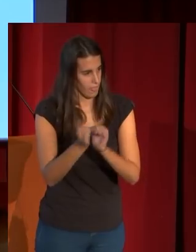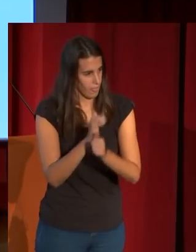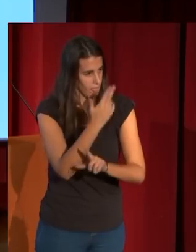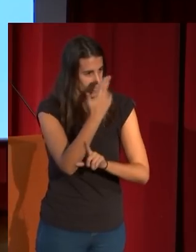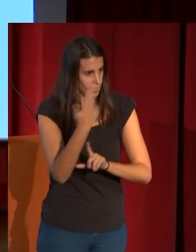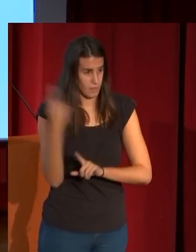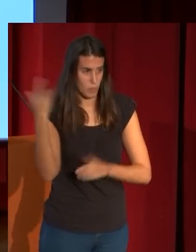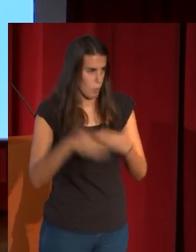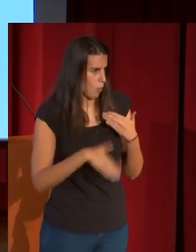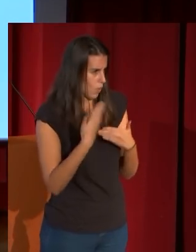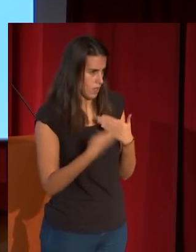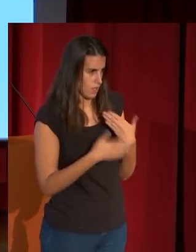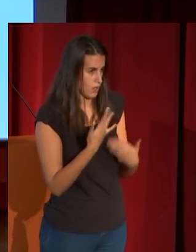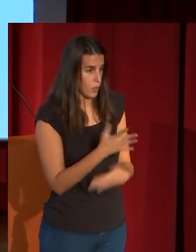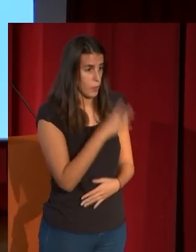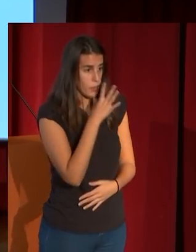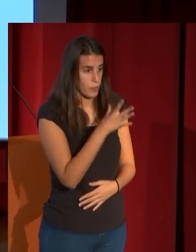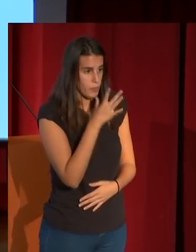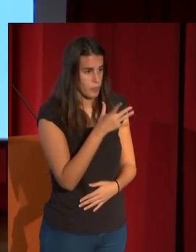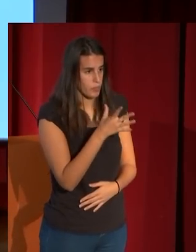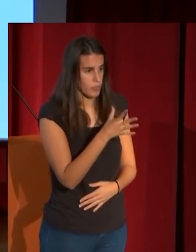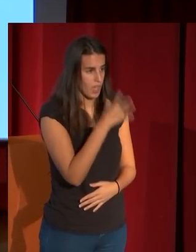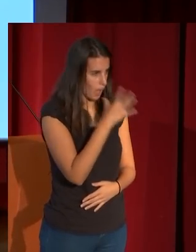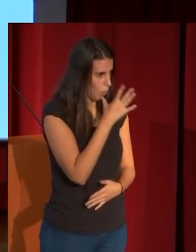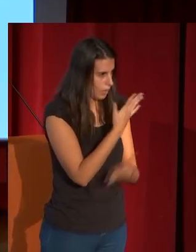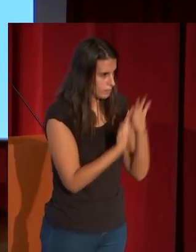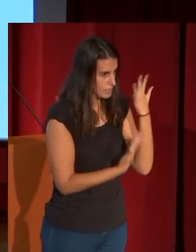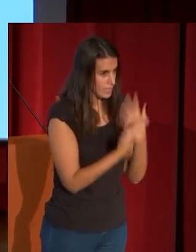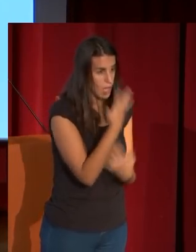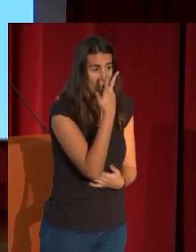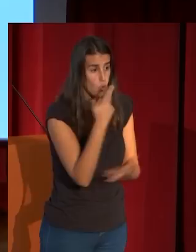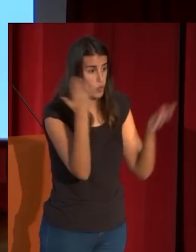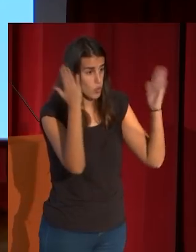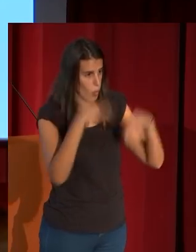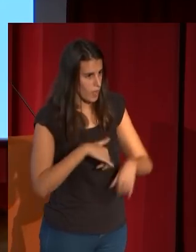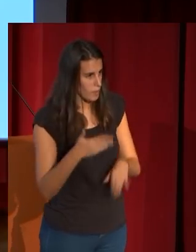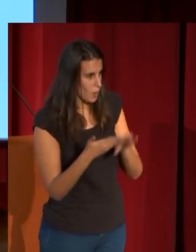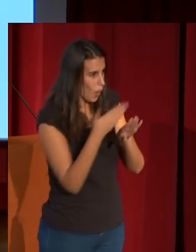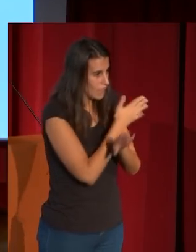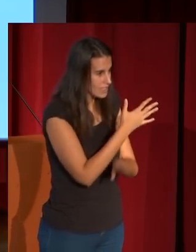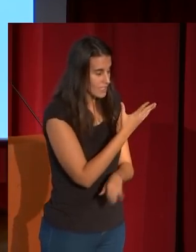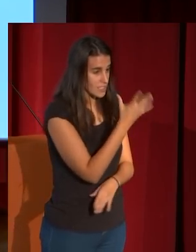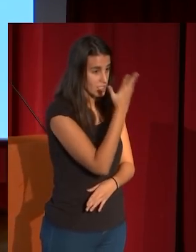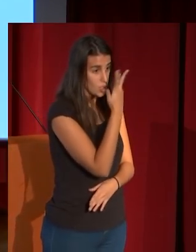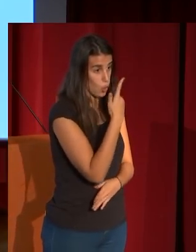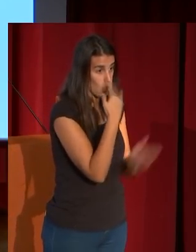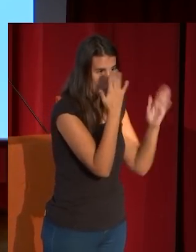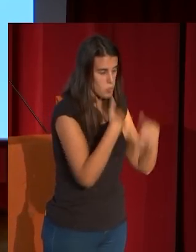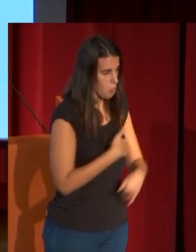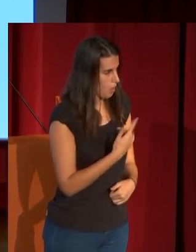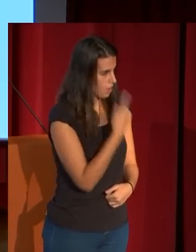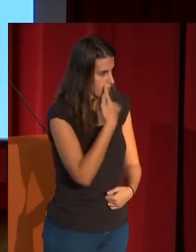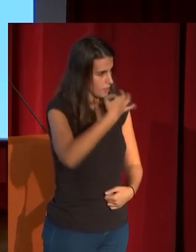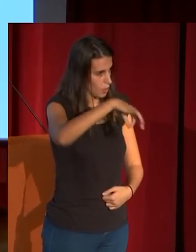de una modernidad extraordinaria, aunque sea alaguada y no sea un óleo, realmente no conocemos ejemplos paralelos en el arte español